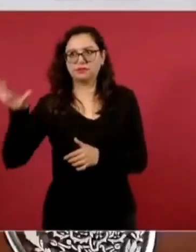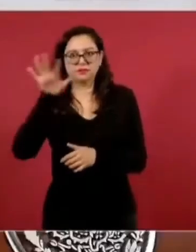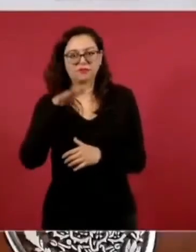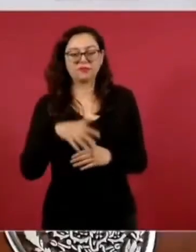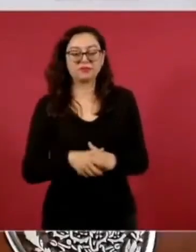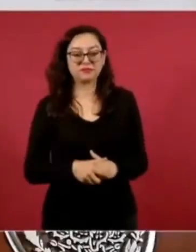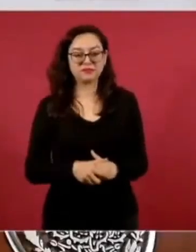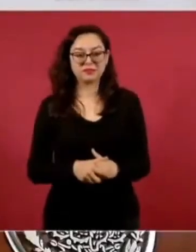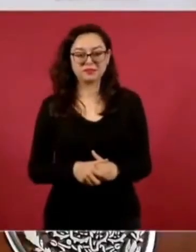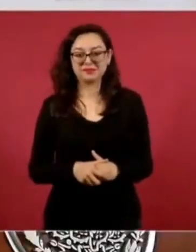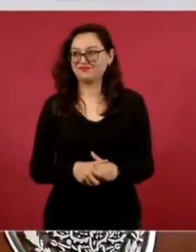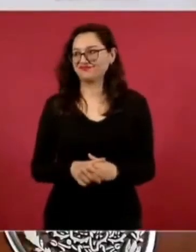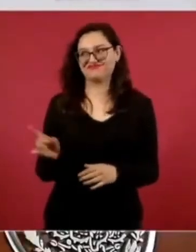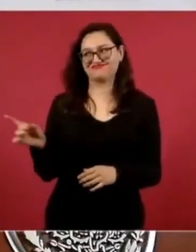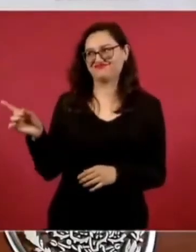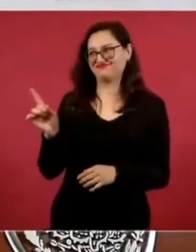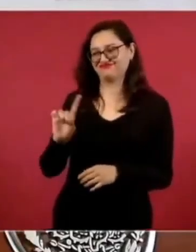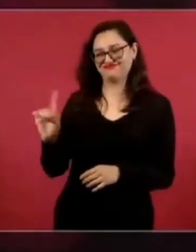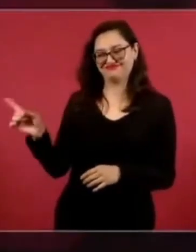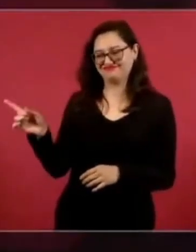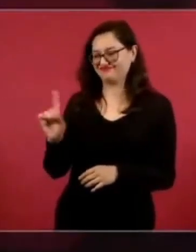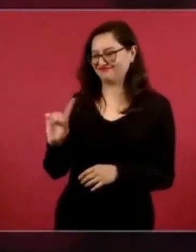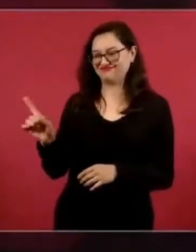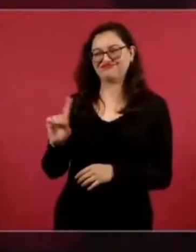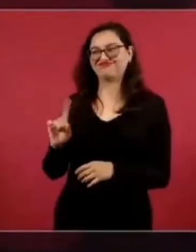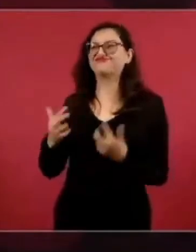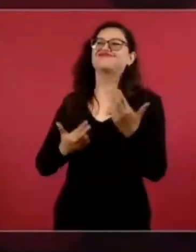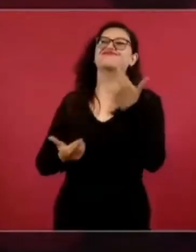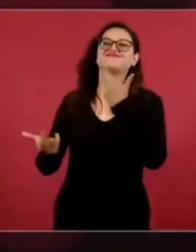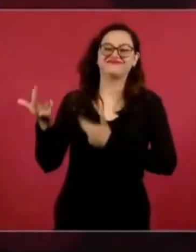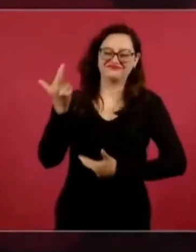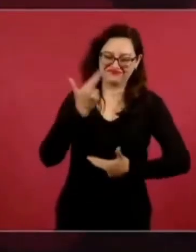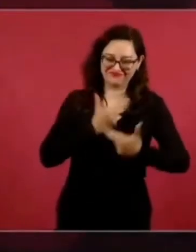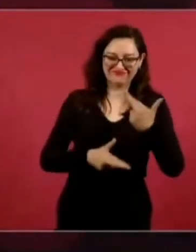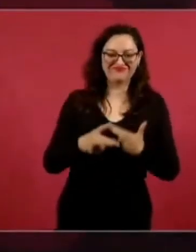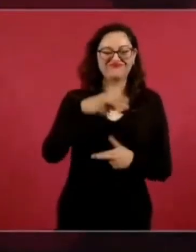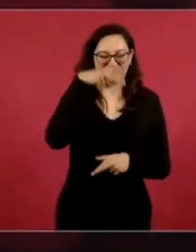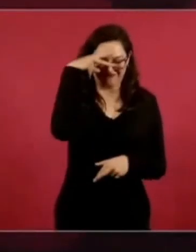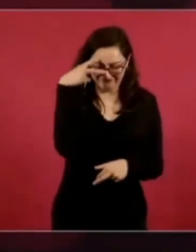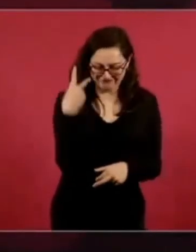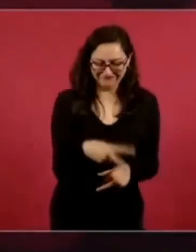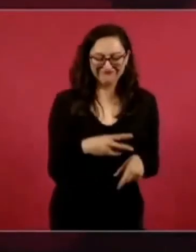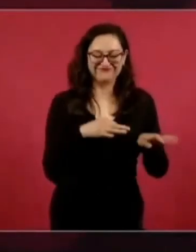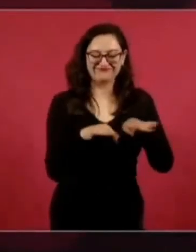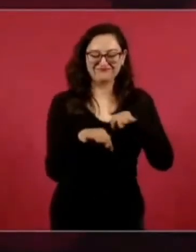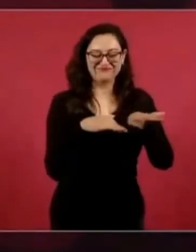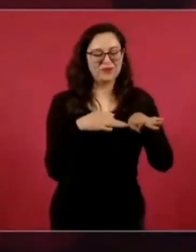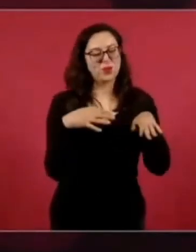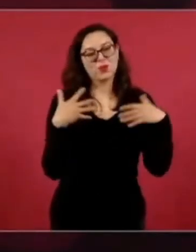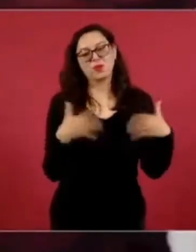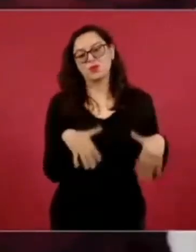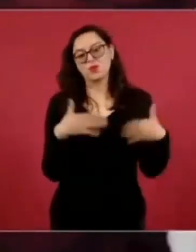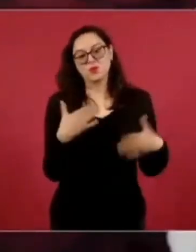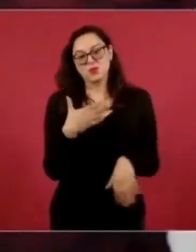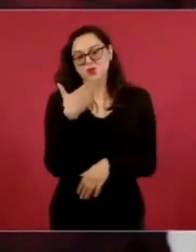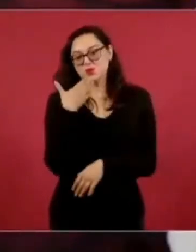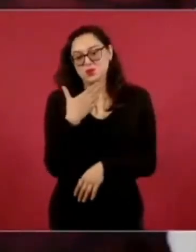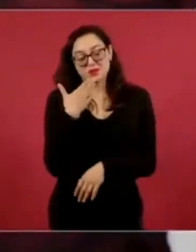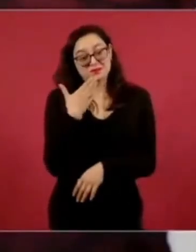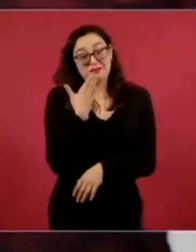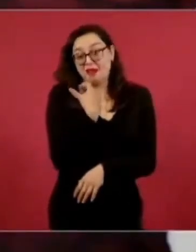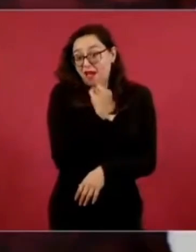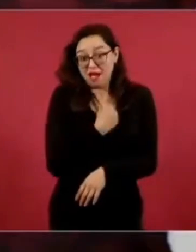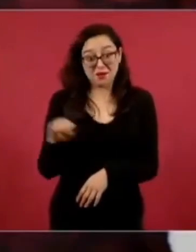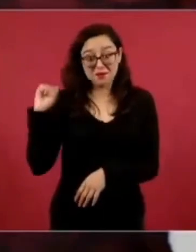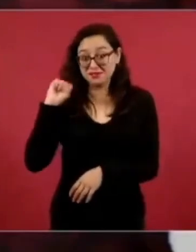Y no, ahí están, y son muy buenos, mucho muy buenos.